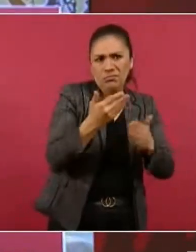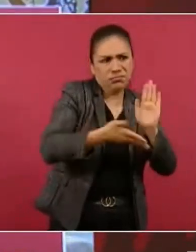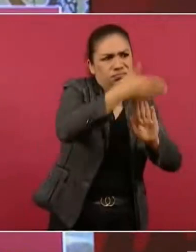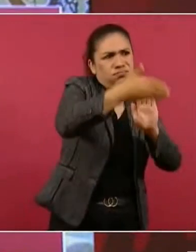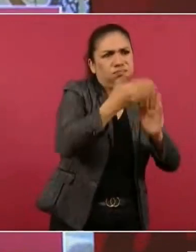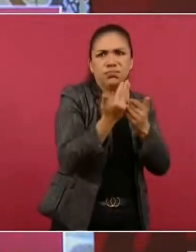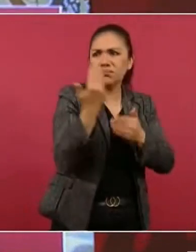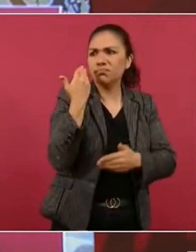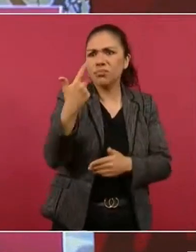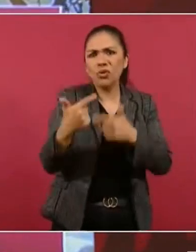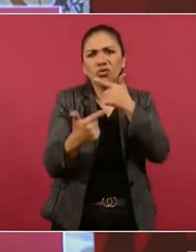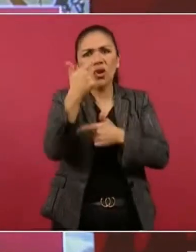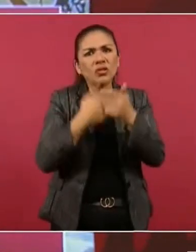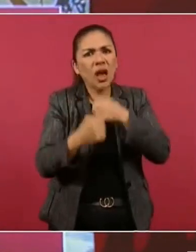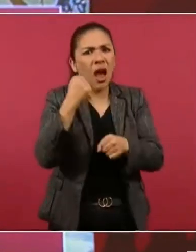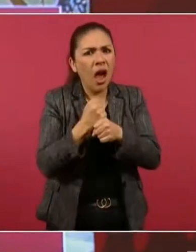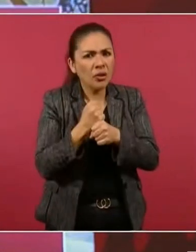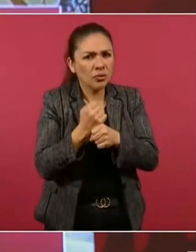12 años